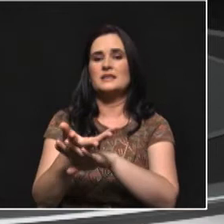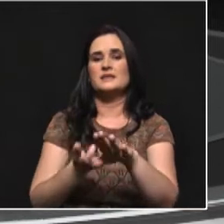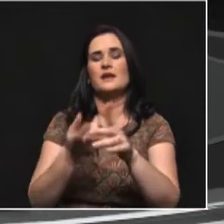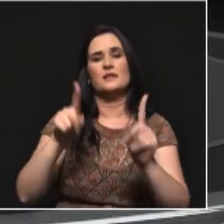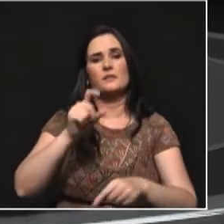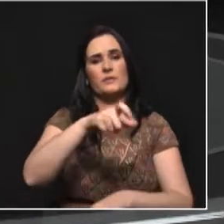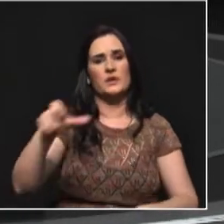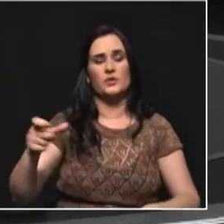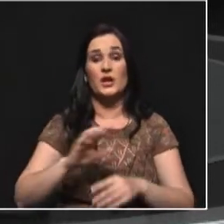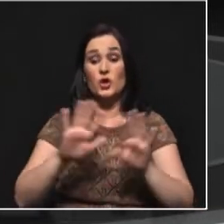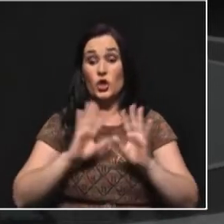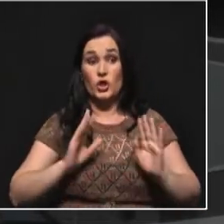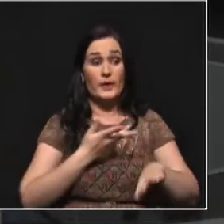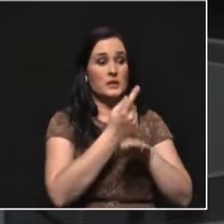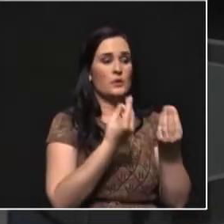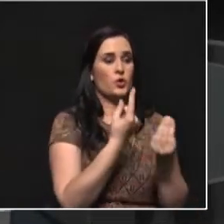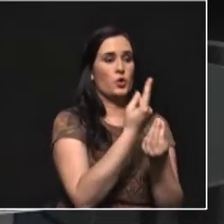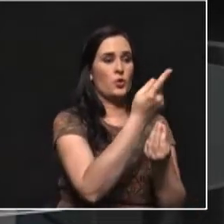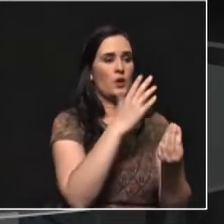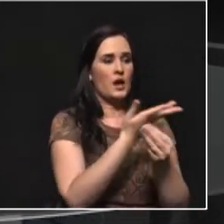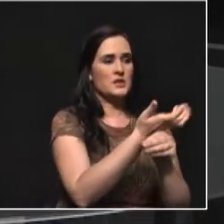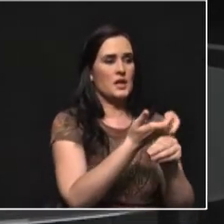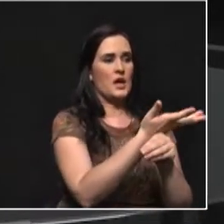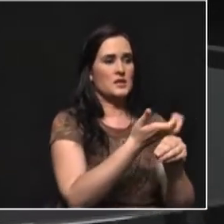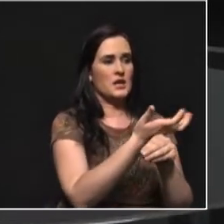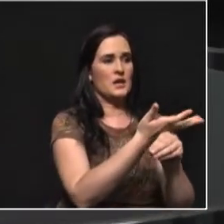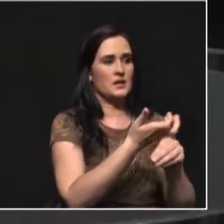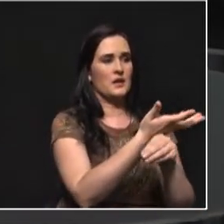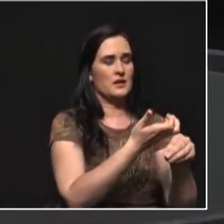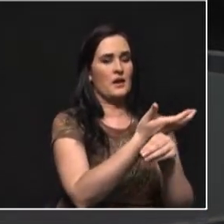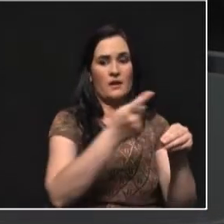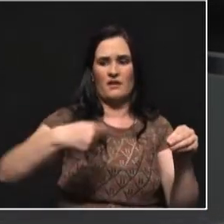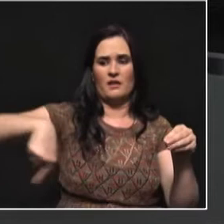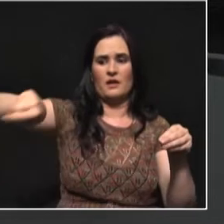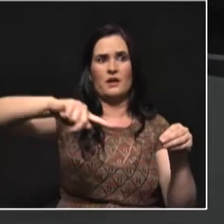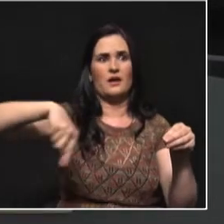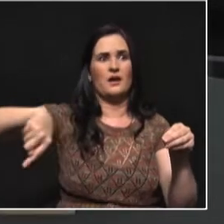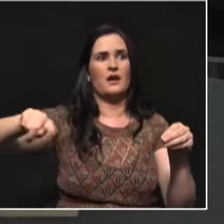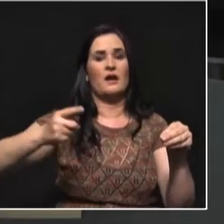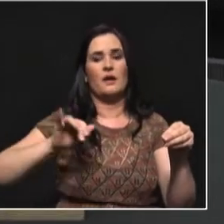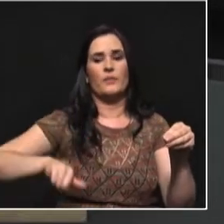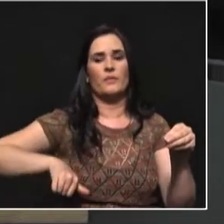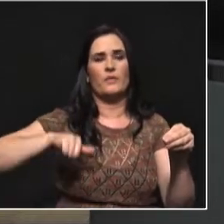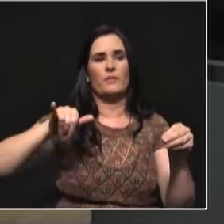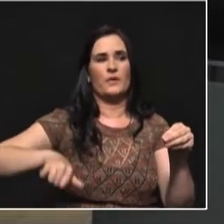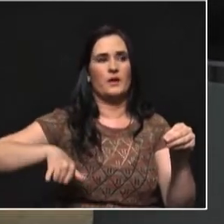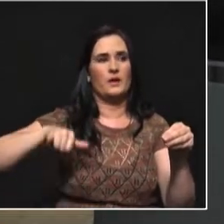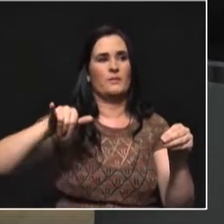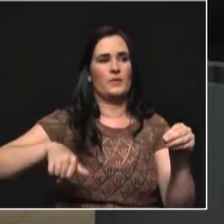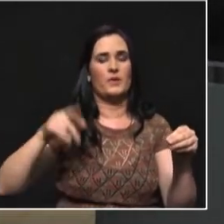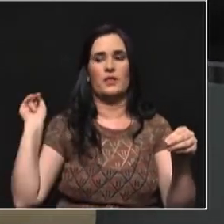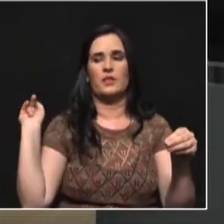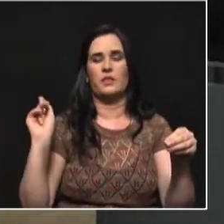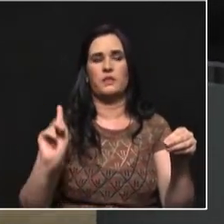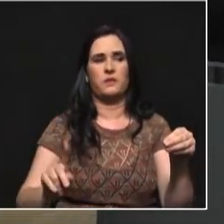quedamos exigiéndole a los partidos y al Estado como el conjunto institucional, pues vamos a seguir en las dinámicas que venimos desde el siglo XVII.